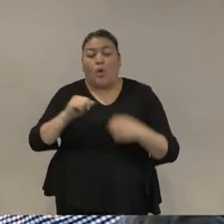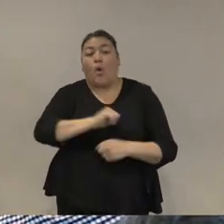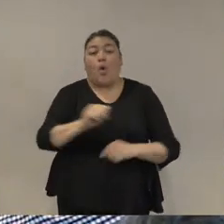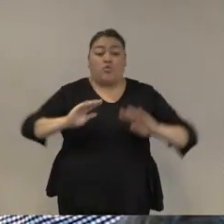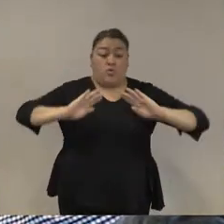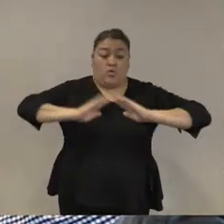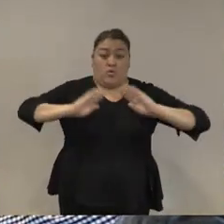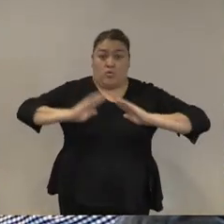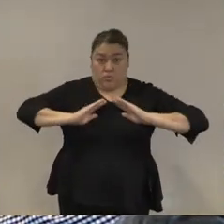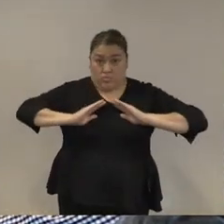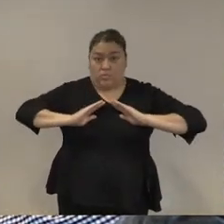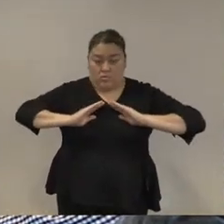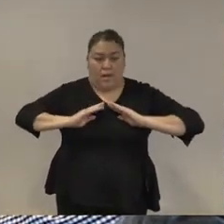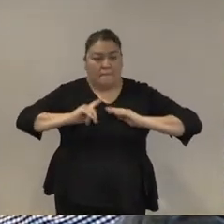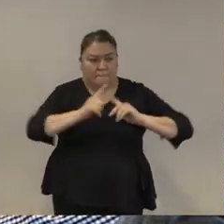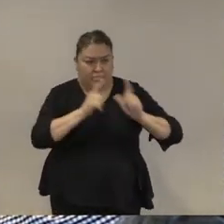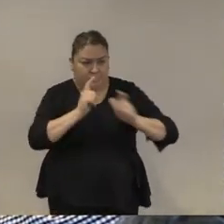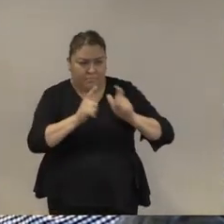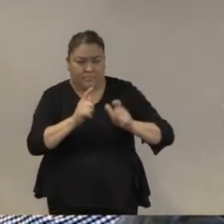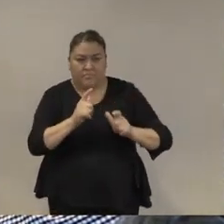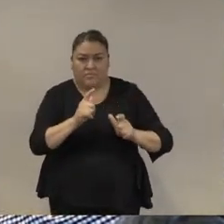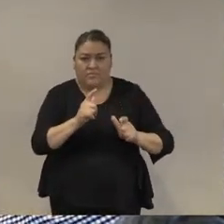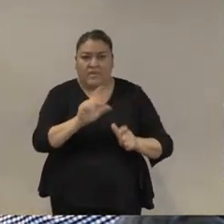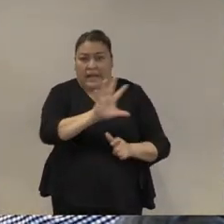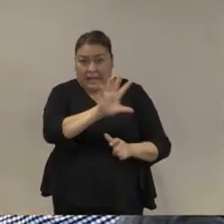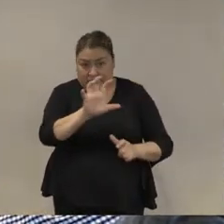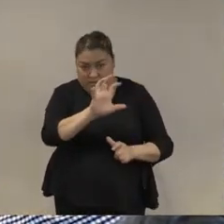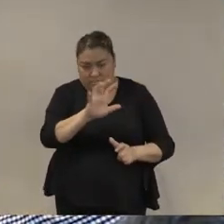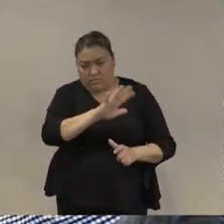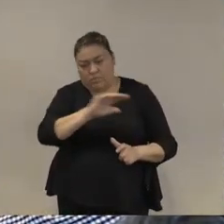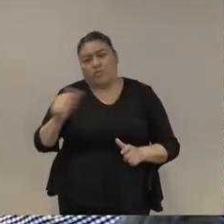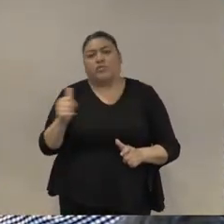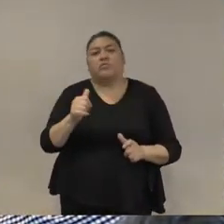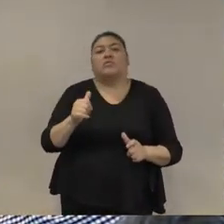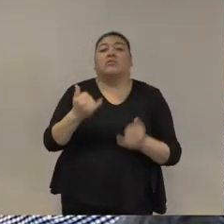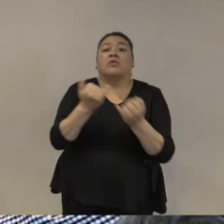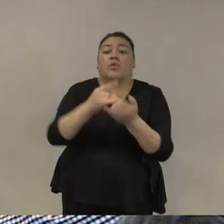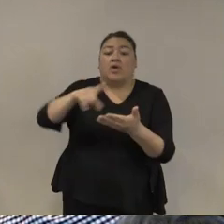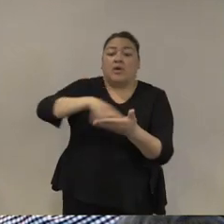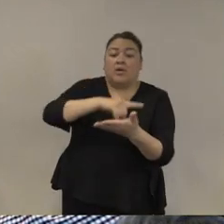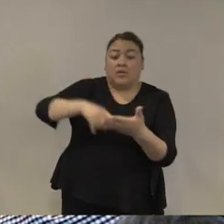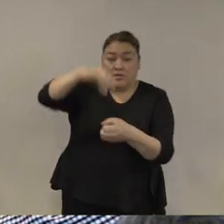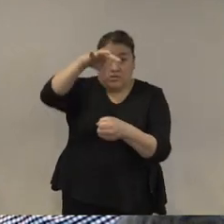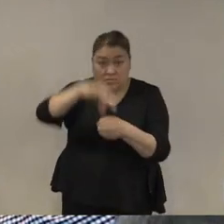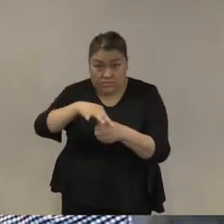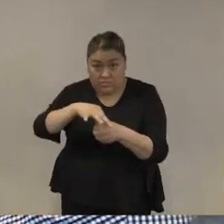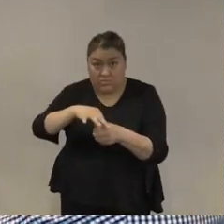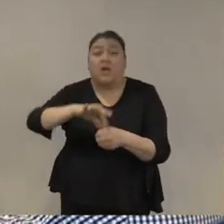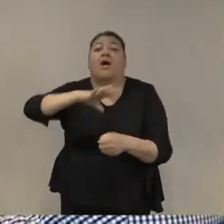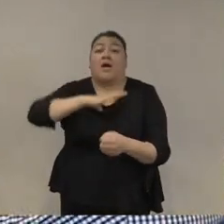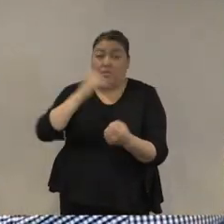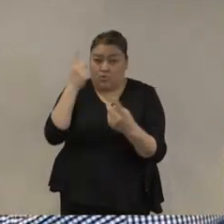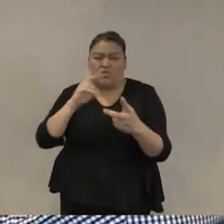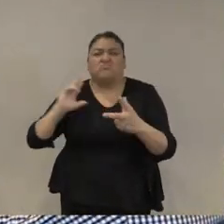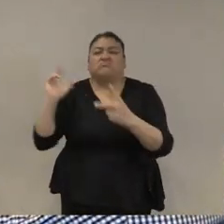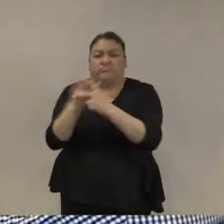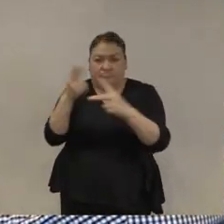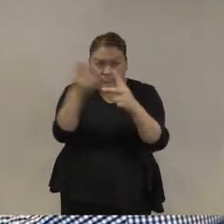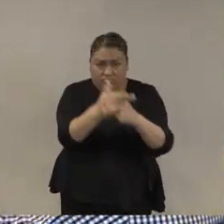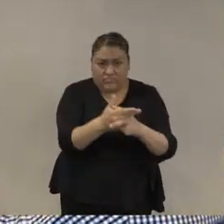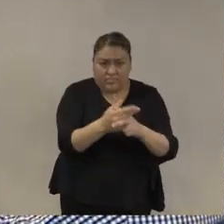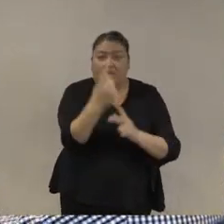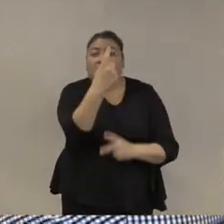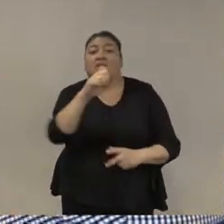y ciento cuarenta y ocho políticos asesinados en el proceso electoral durante el proceso electoral ciento